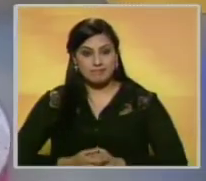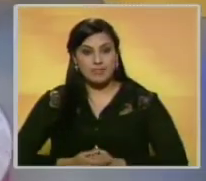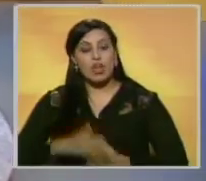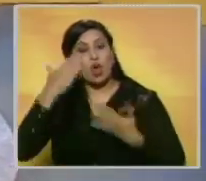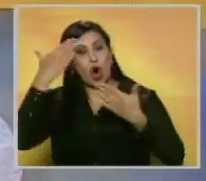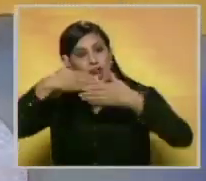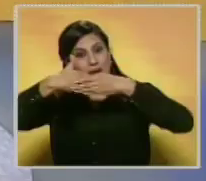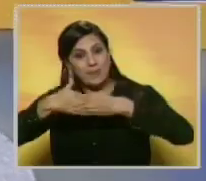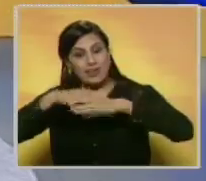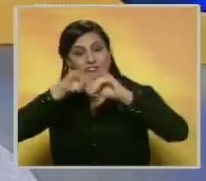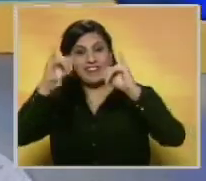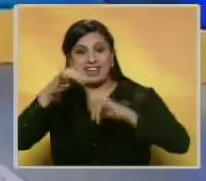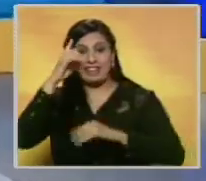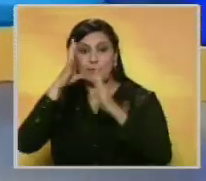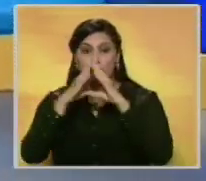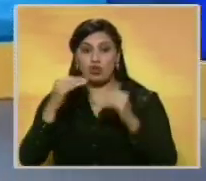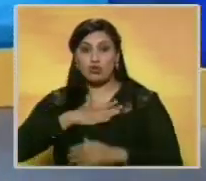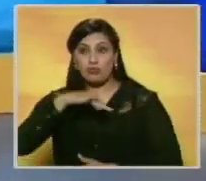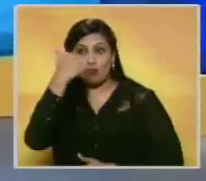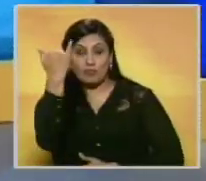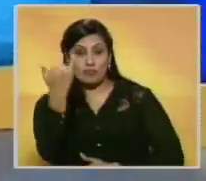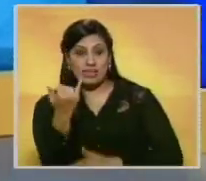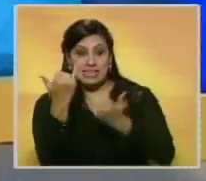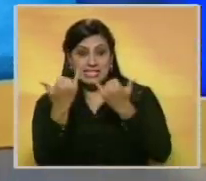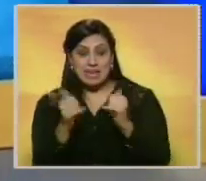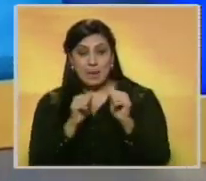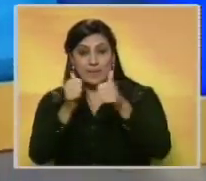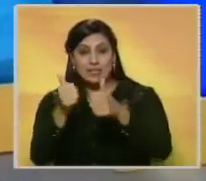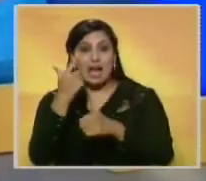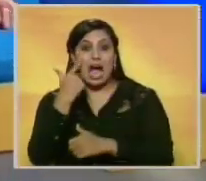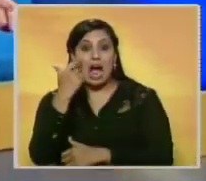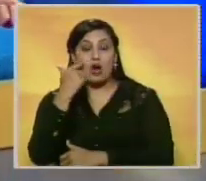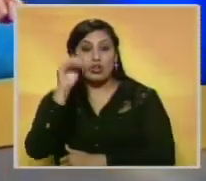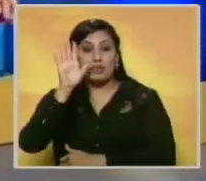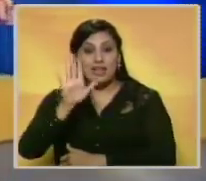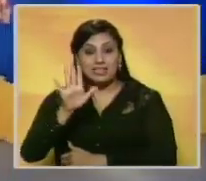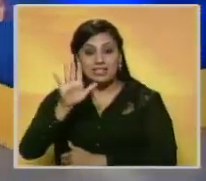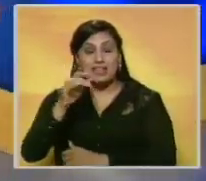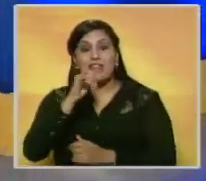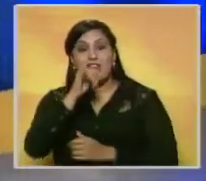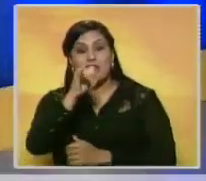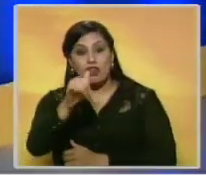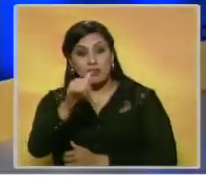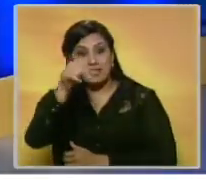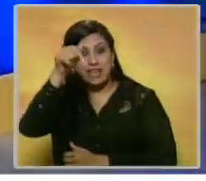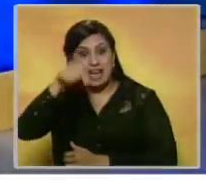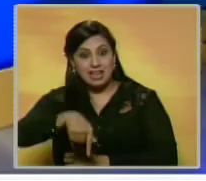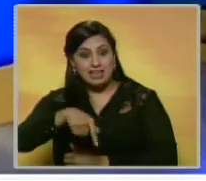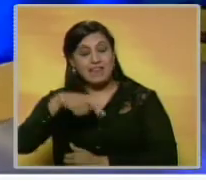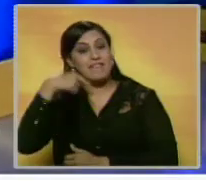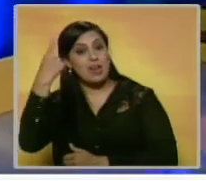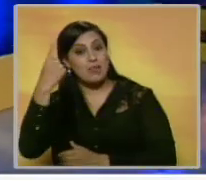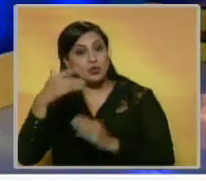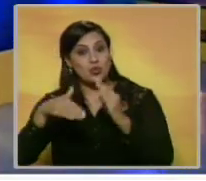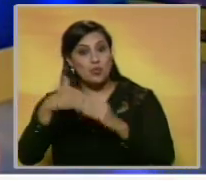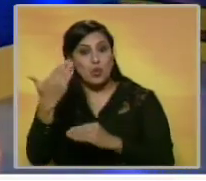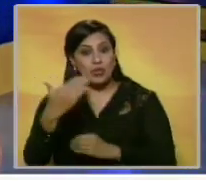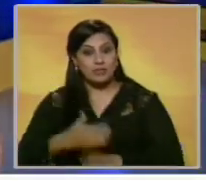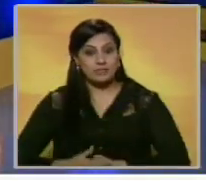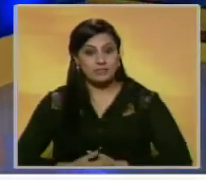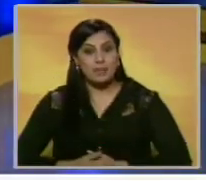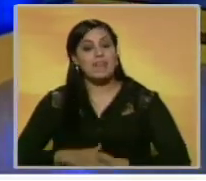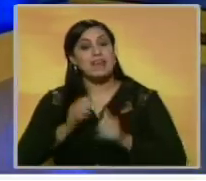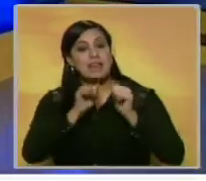Hola, ¿qué tal amigos? Feliz día para todos. Yo soy Federica Guzmán y desde ya comenzamos nuestro acostumbrado recorrido por las noticias del entretenimiento aquí en Estrenos y